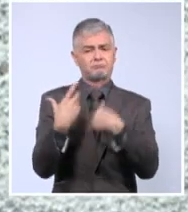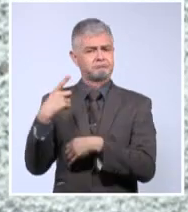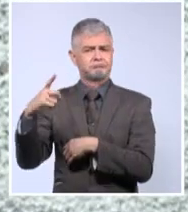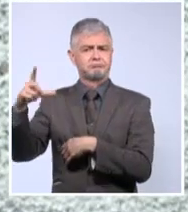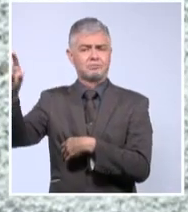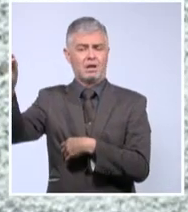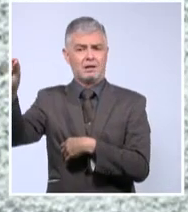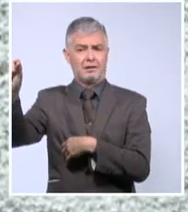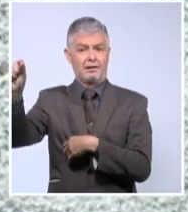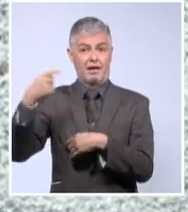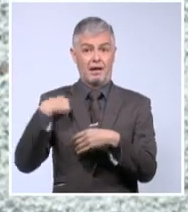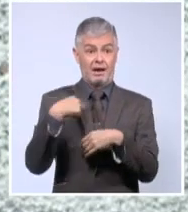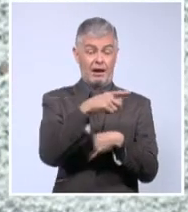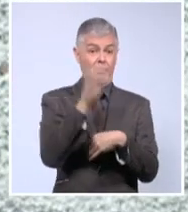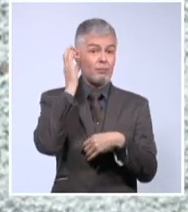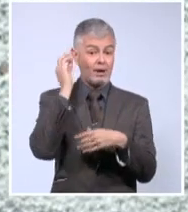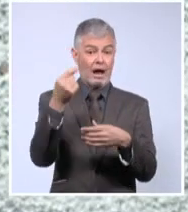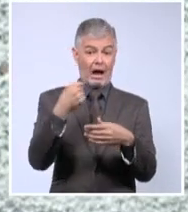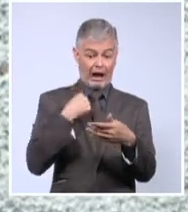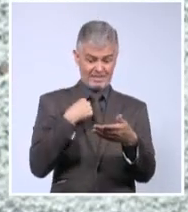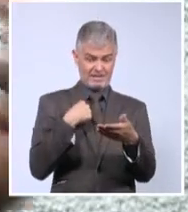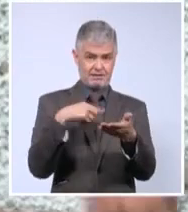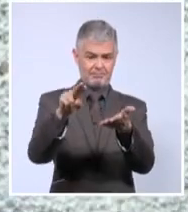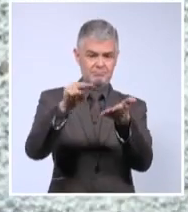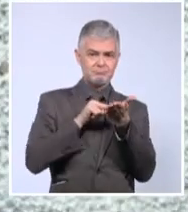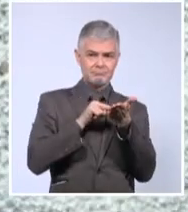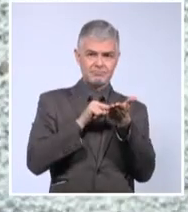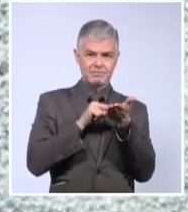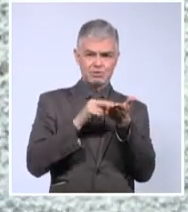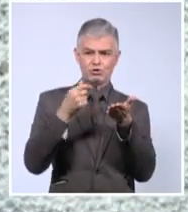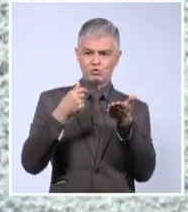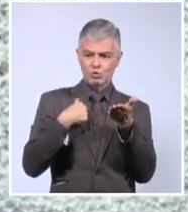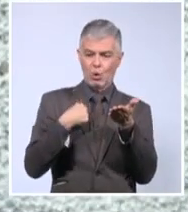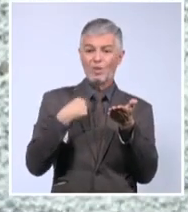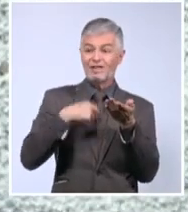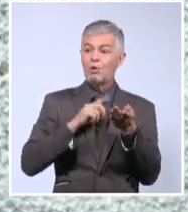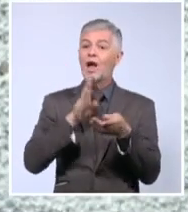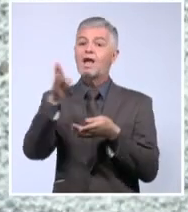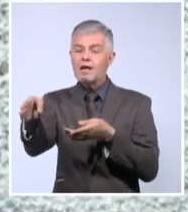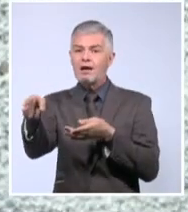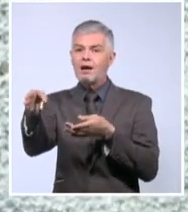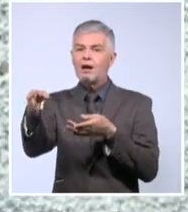yo fuera y otorgara el estallido que hacía falta en ese momento.